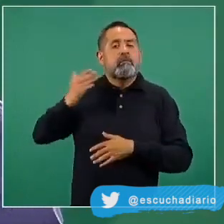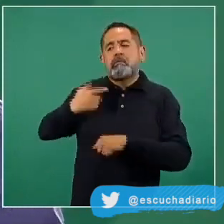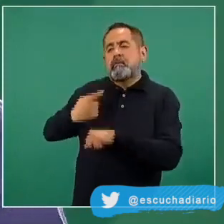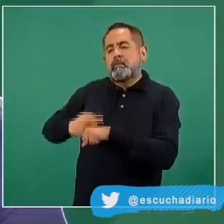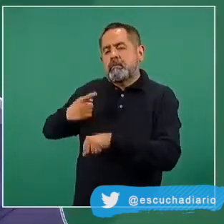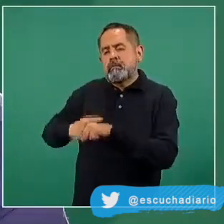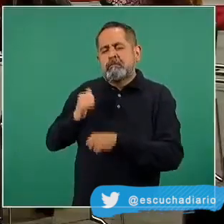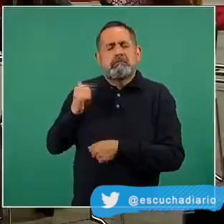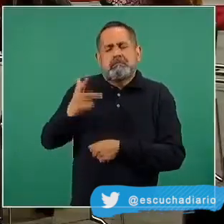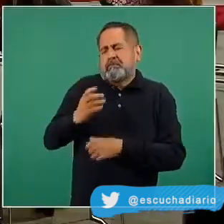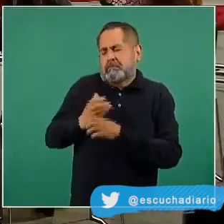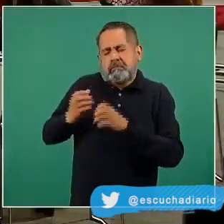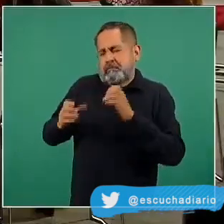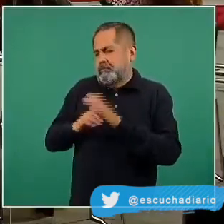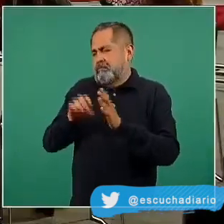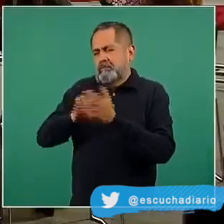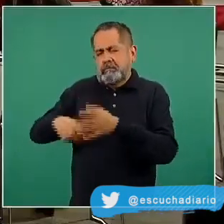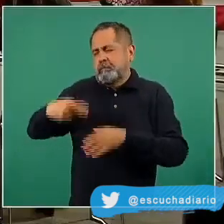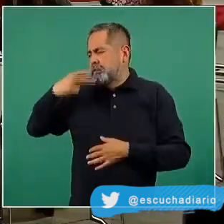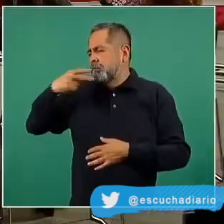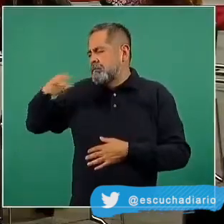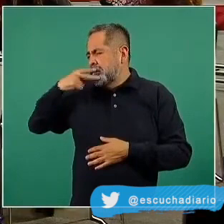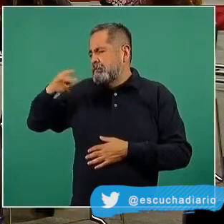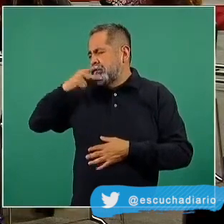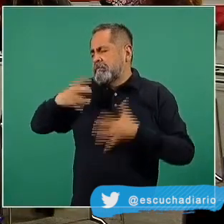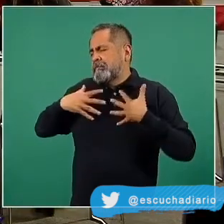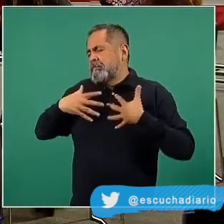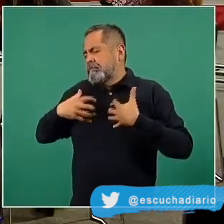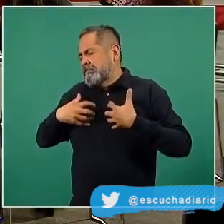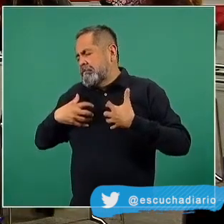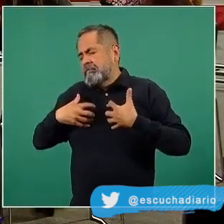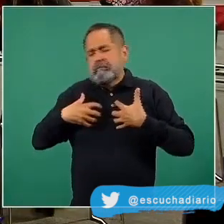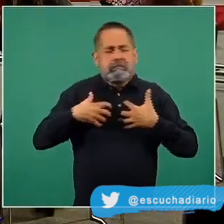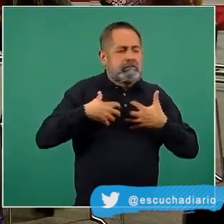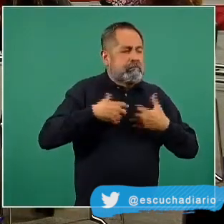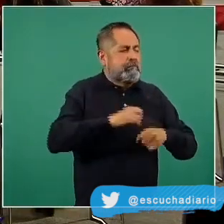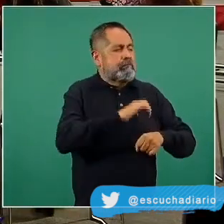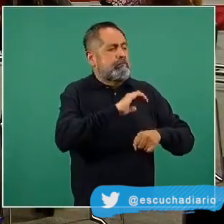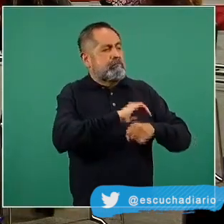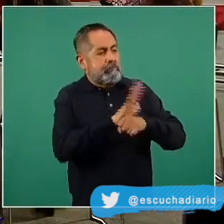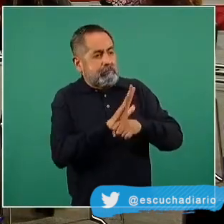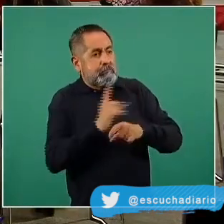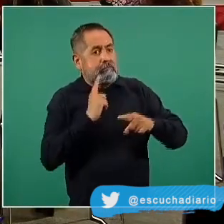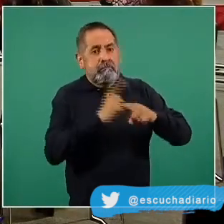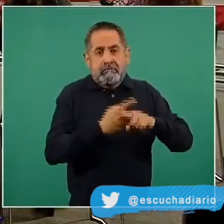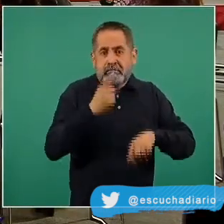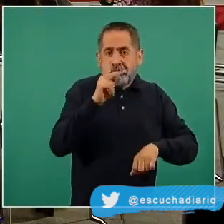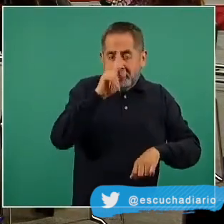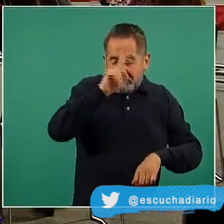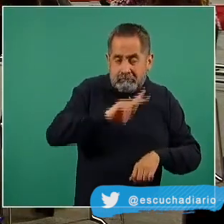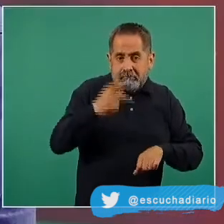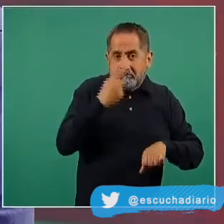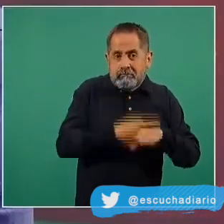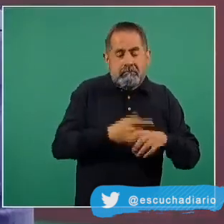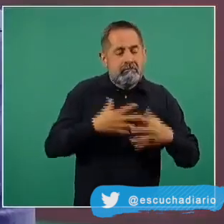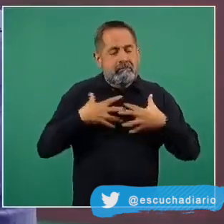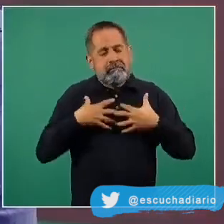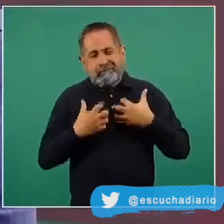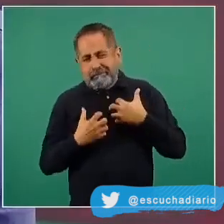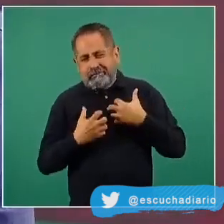por cualquier otra razón, por ejemplo el tabaquismo, y sobre ese daño pulmonar se agregó el daño por COVID.